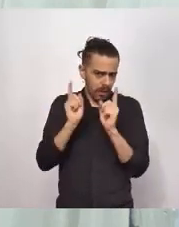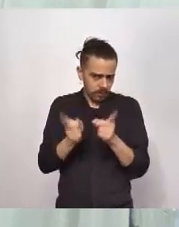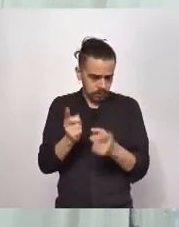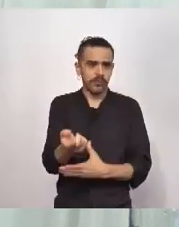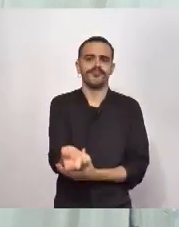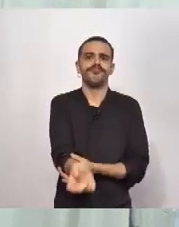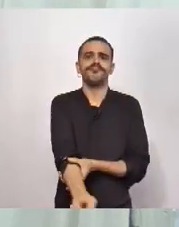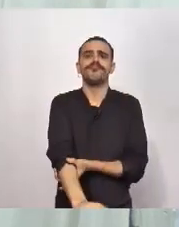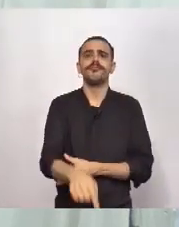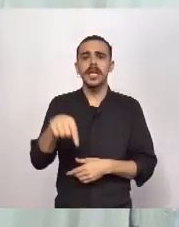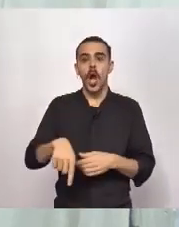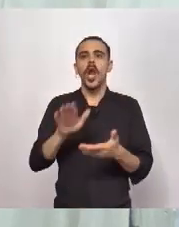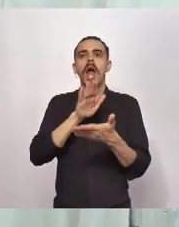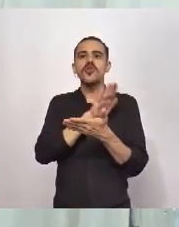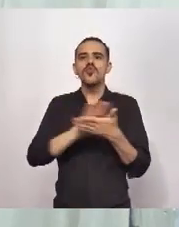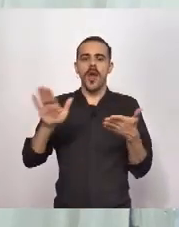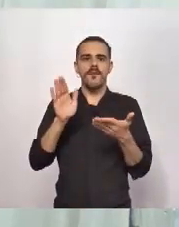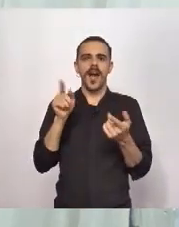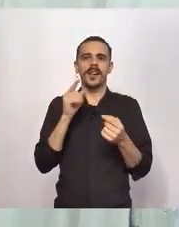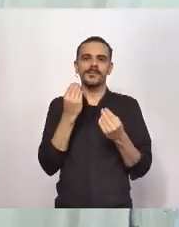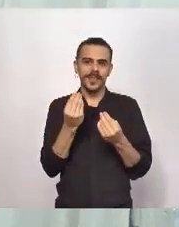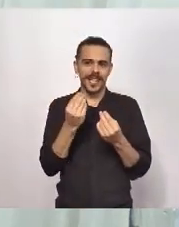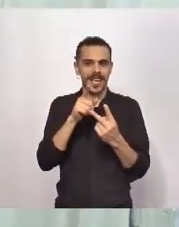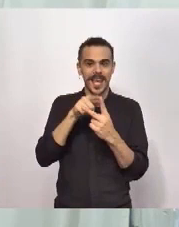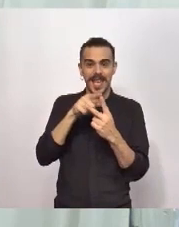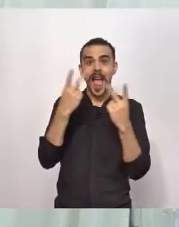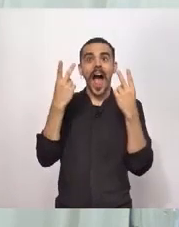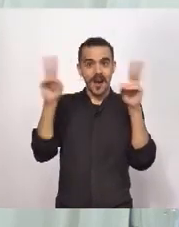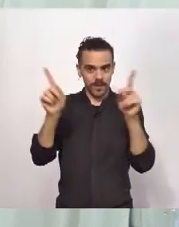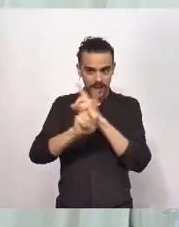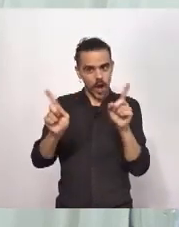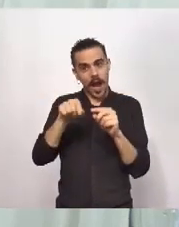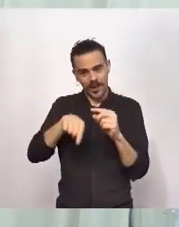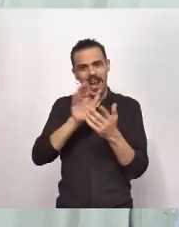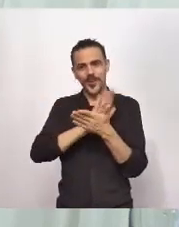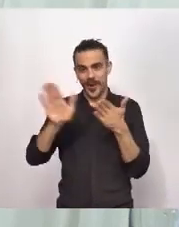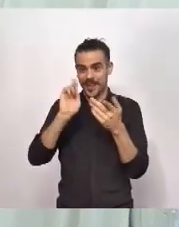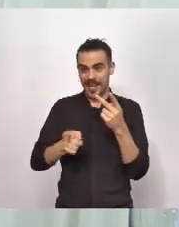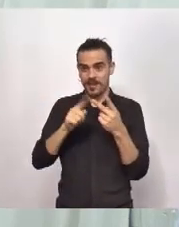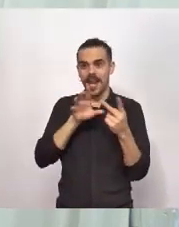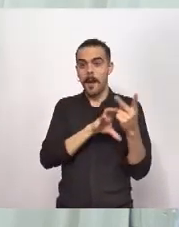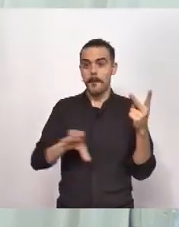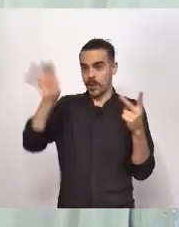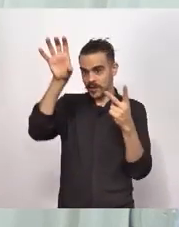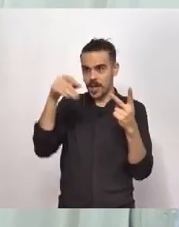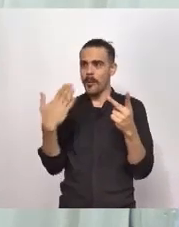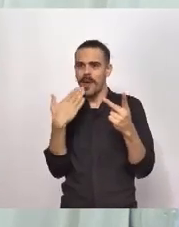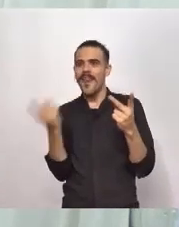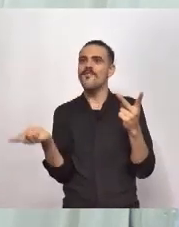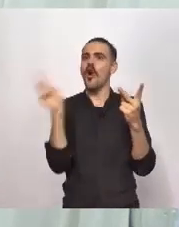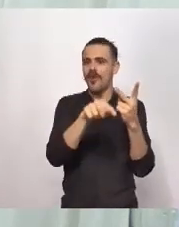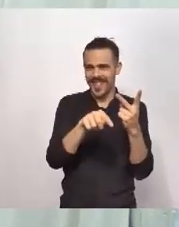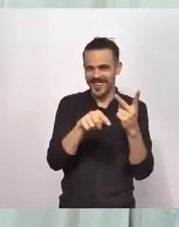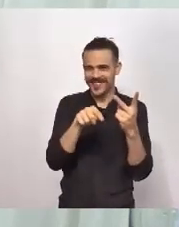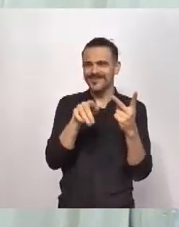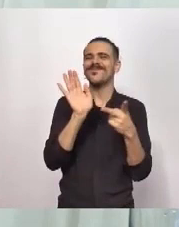para repatriados pero dentro del país, dentro de las fronteras de la Argentina, también existe un circuito